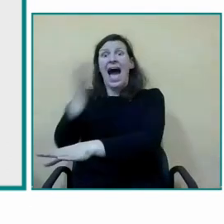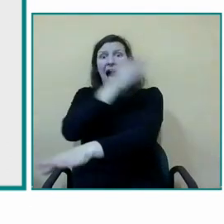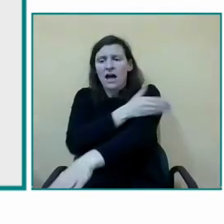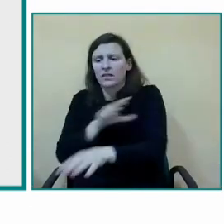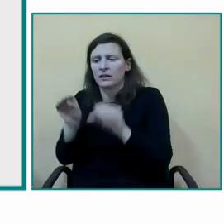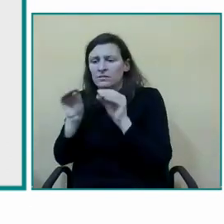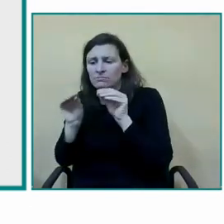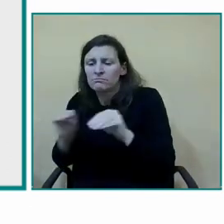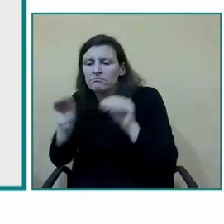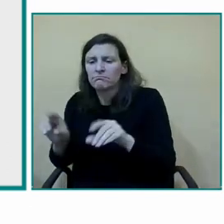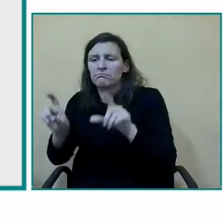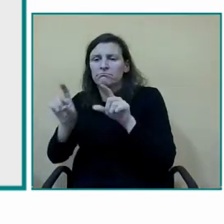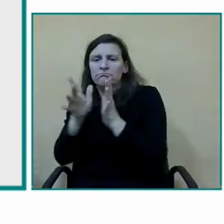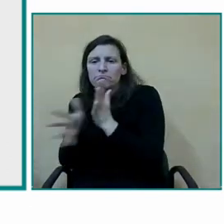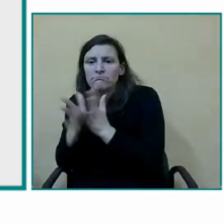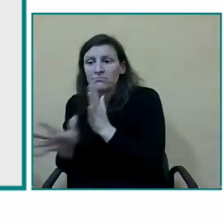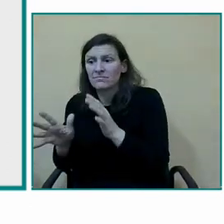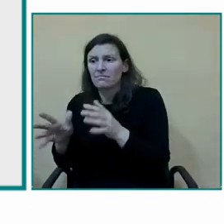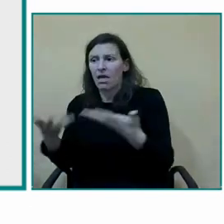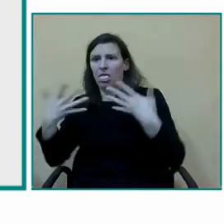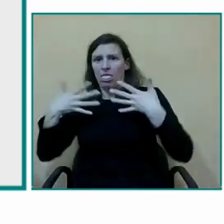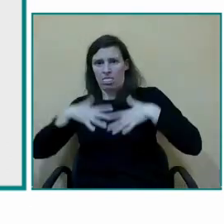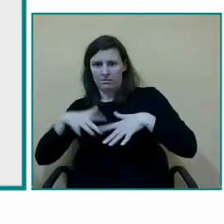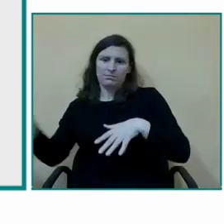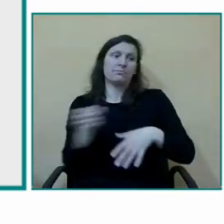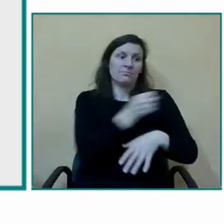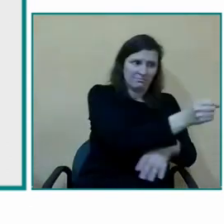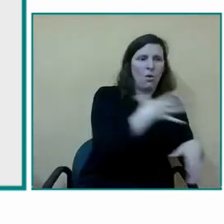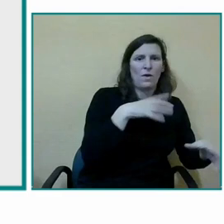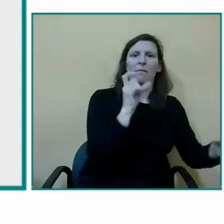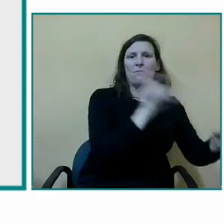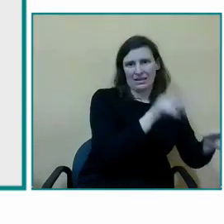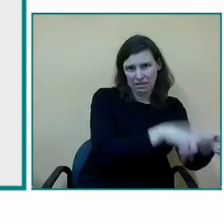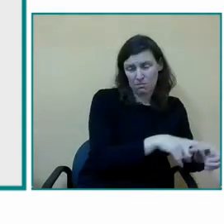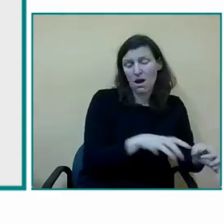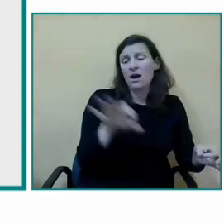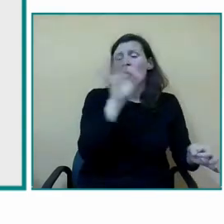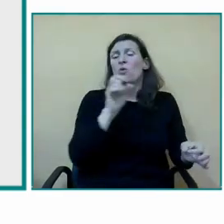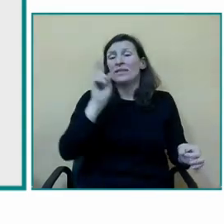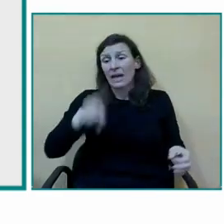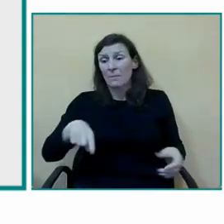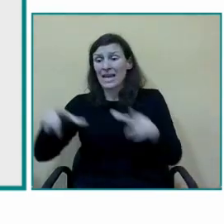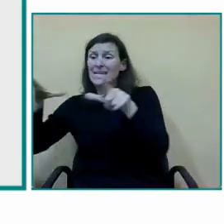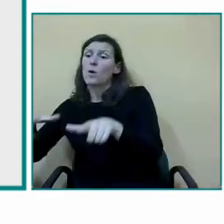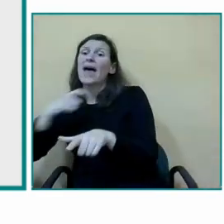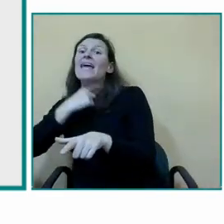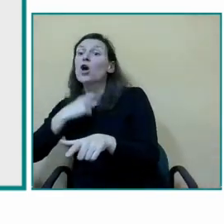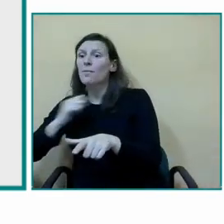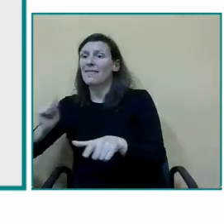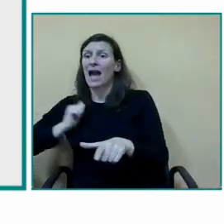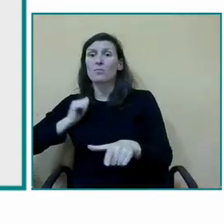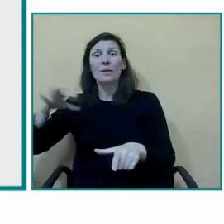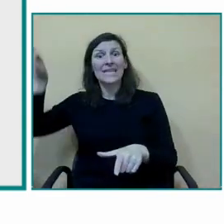un entrenamiento auditivo de todas las fases del implante y ahí vamos a contar con la vamos a tener que coordinarnos con los